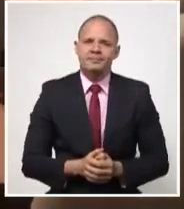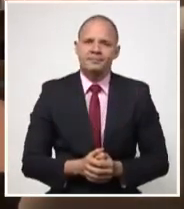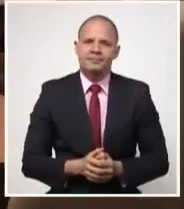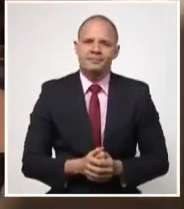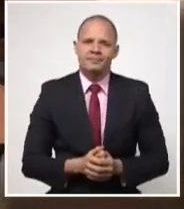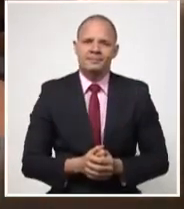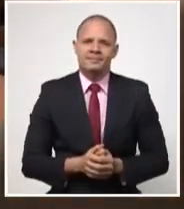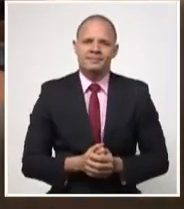de la Televisión Cubana.